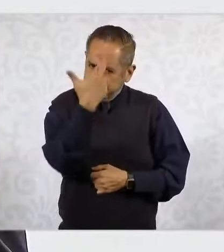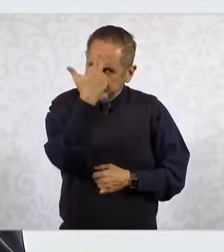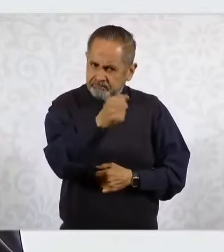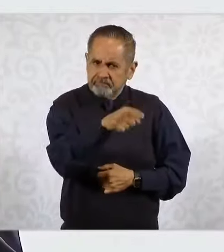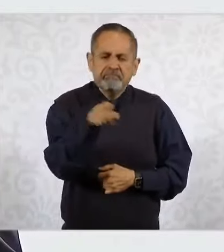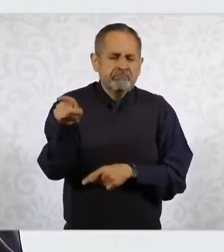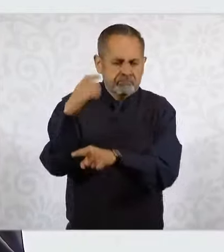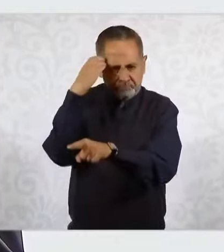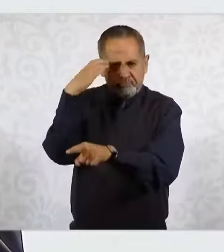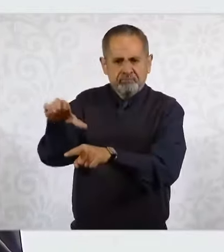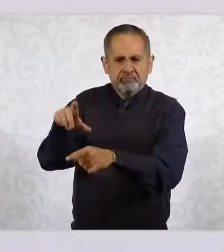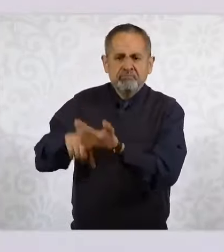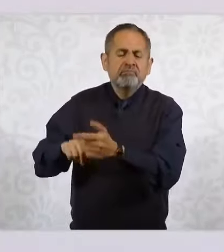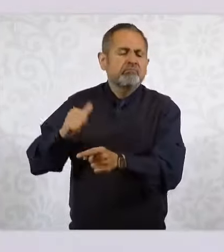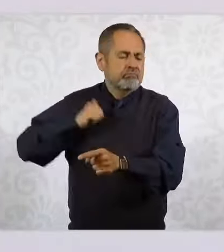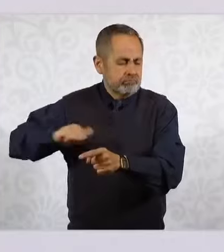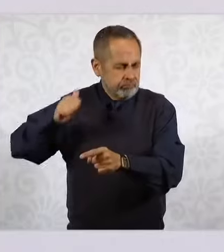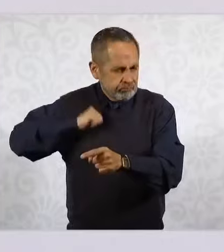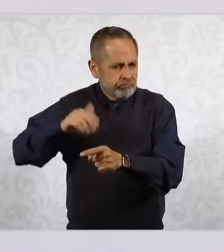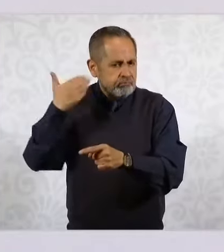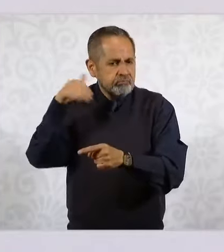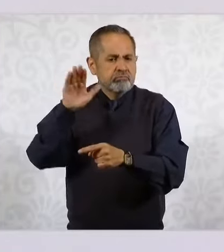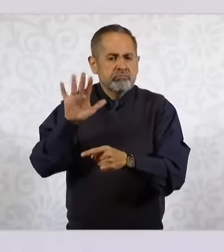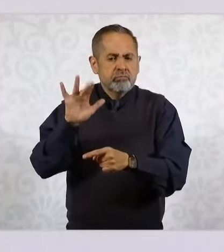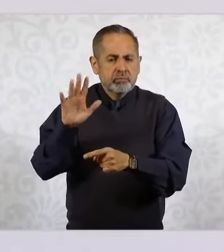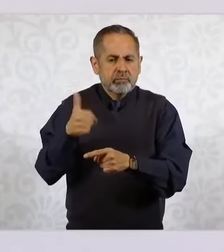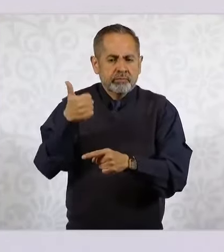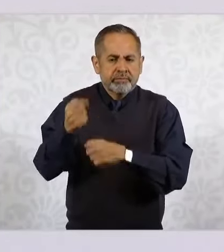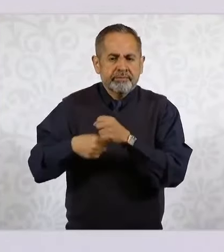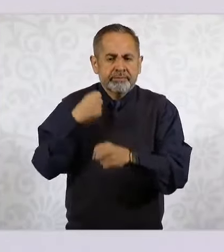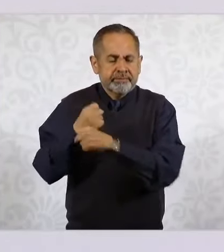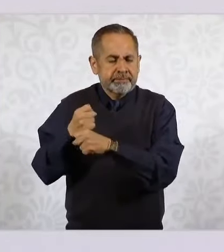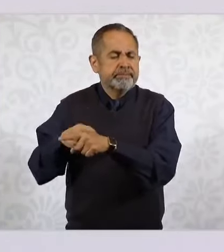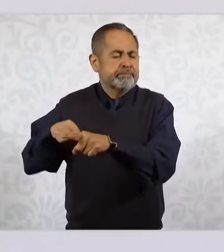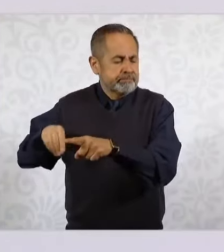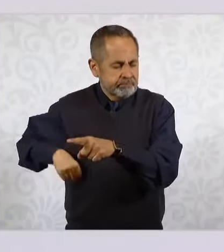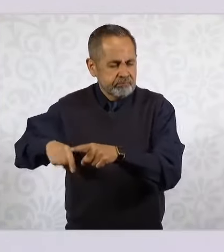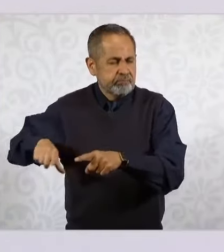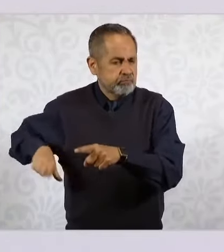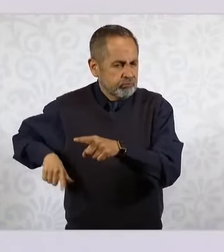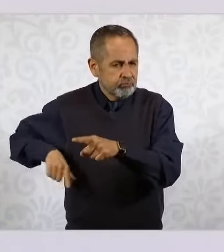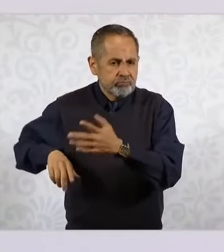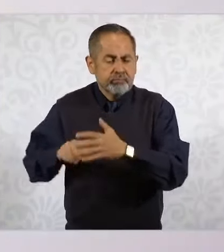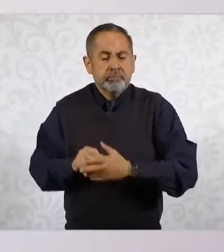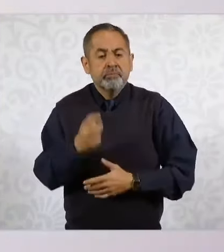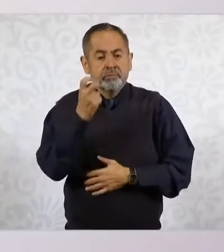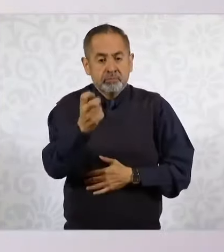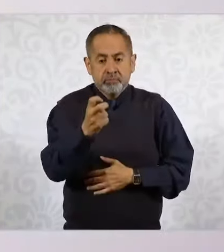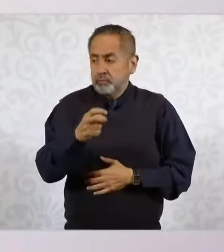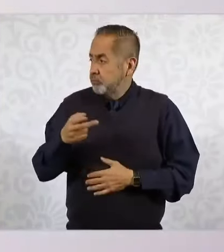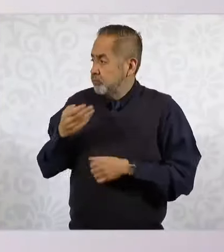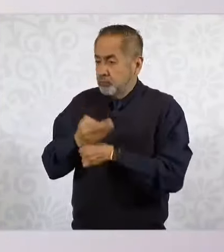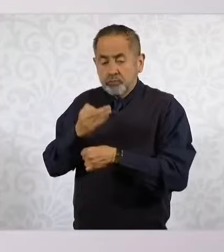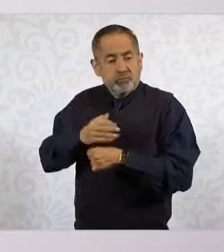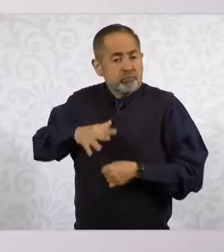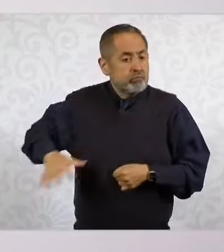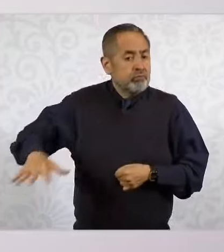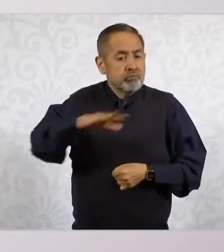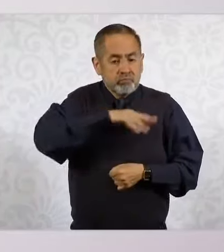perpetrados hace 56 años. Y por ese motivo, el Estado mexicano